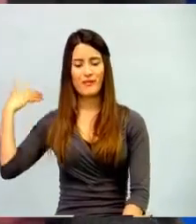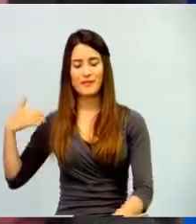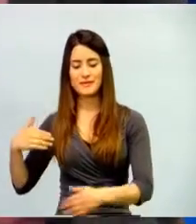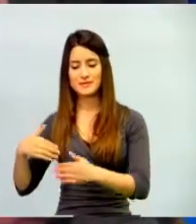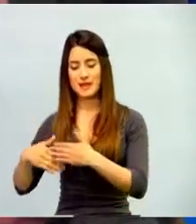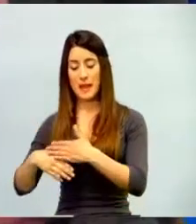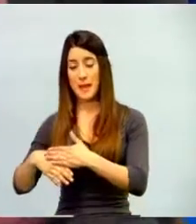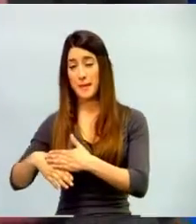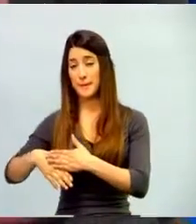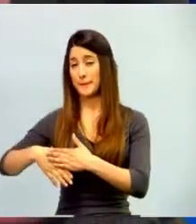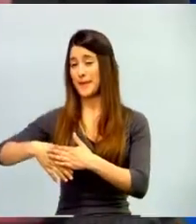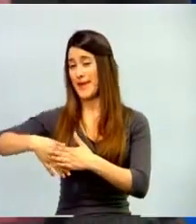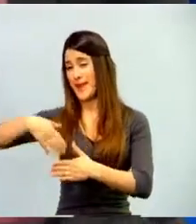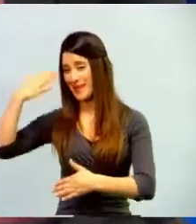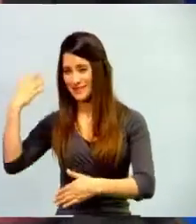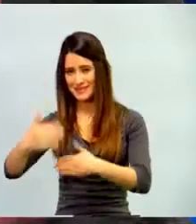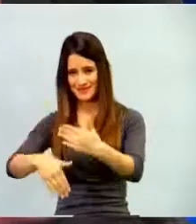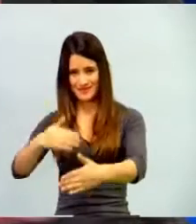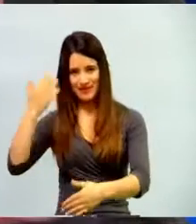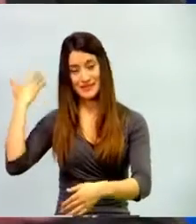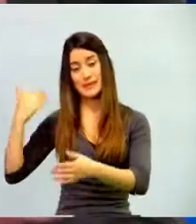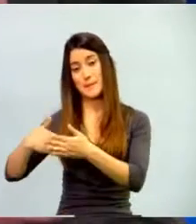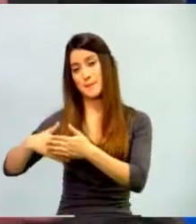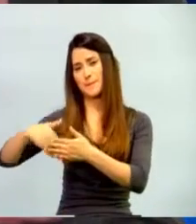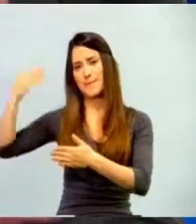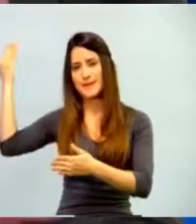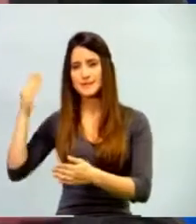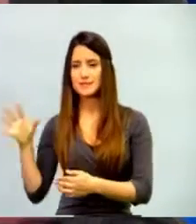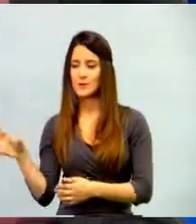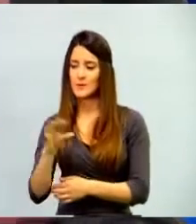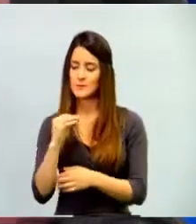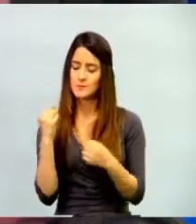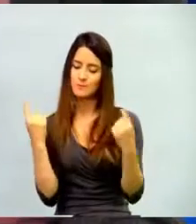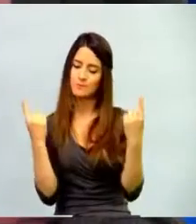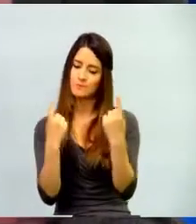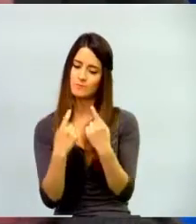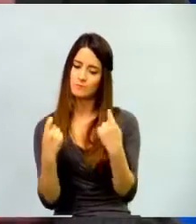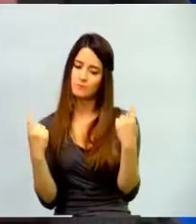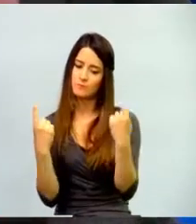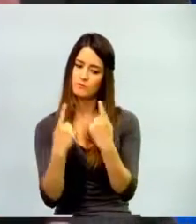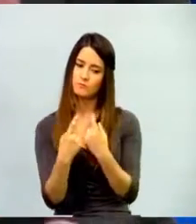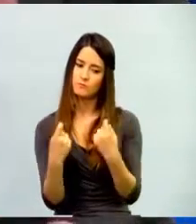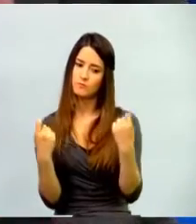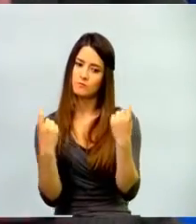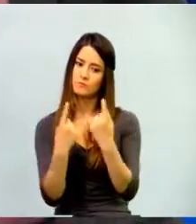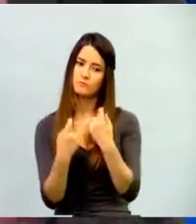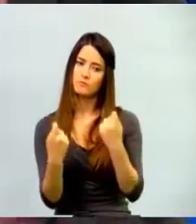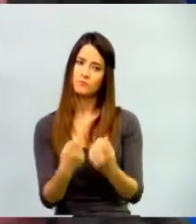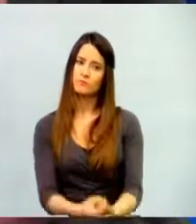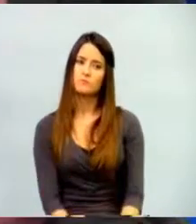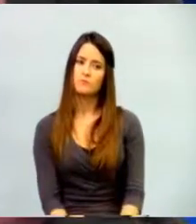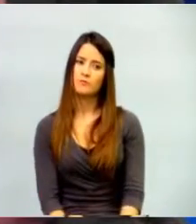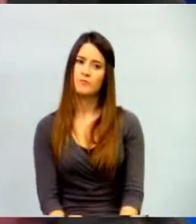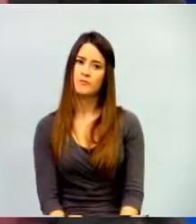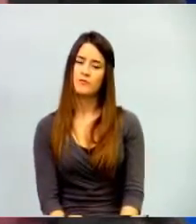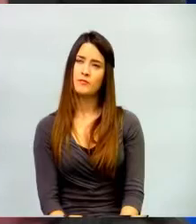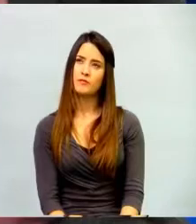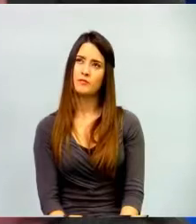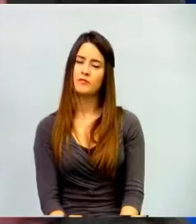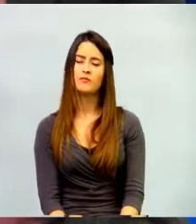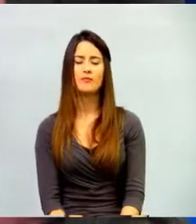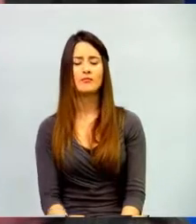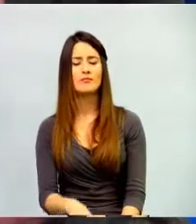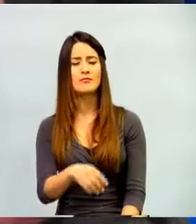es entender o hacerle entender al docente que no va a ser